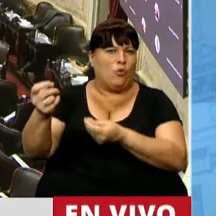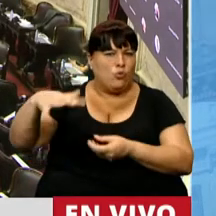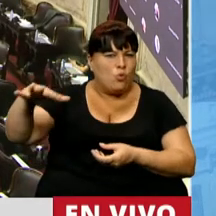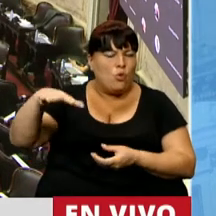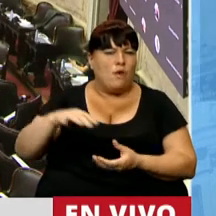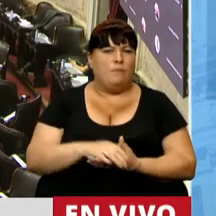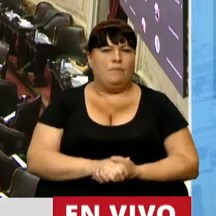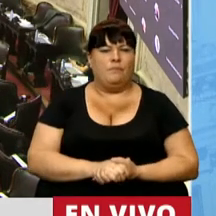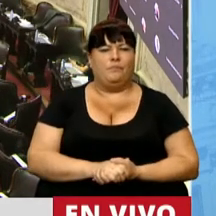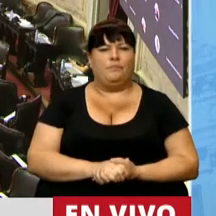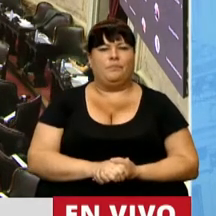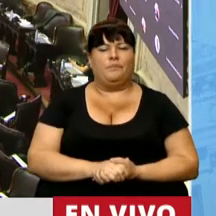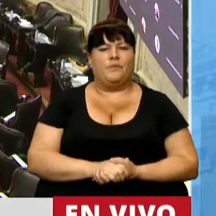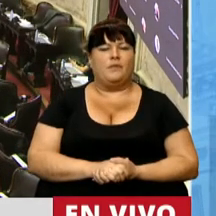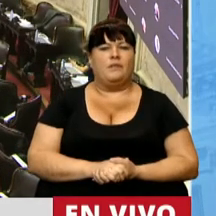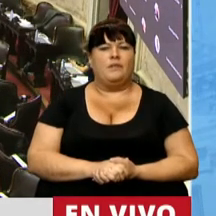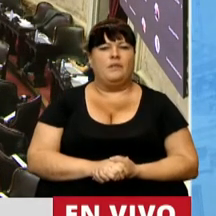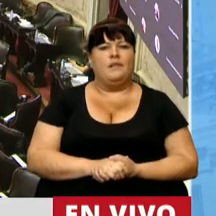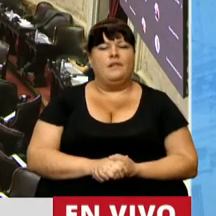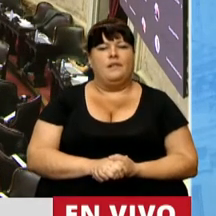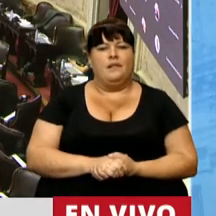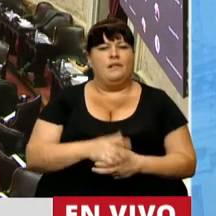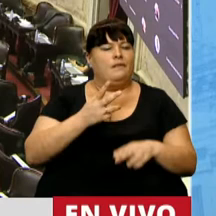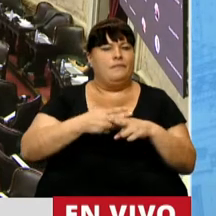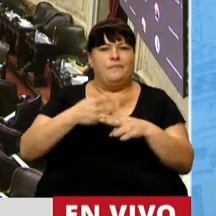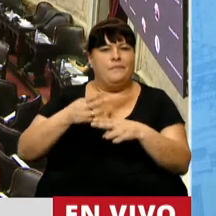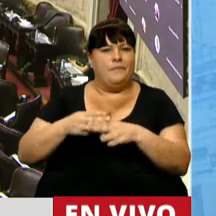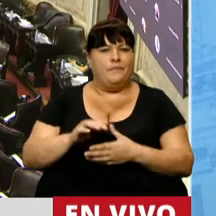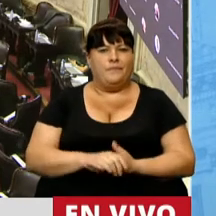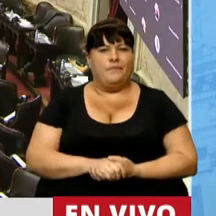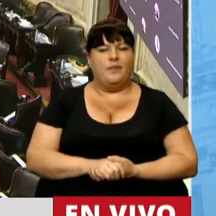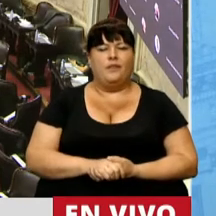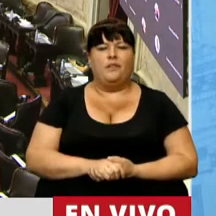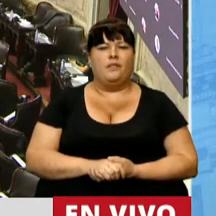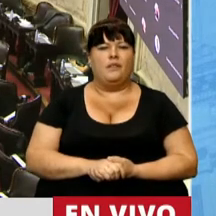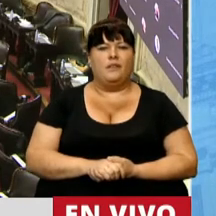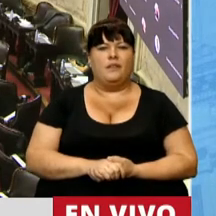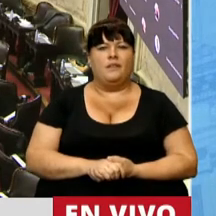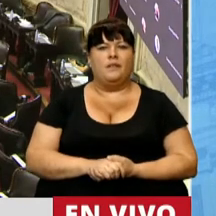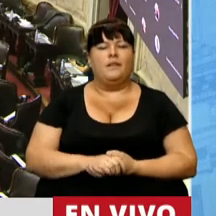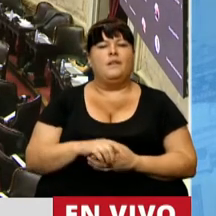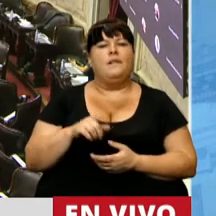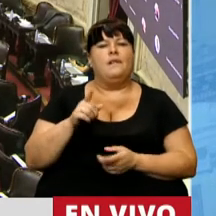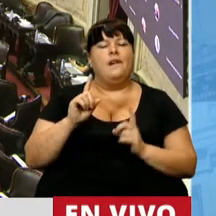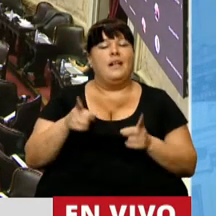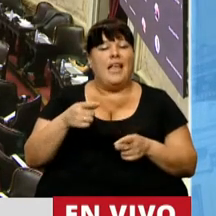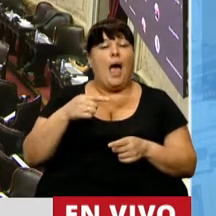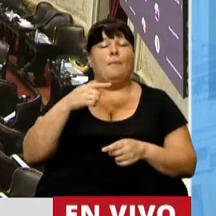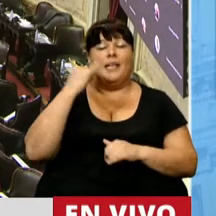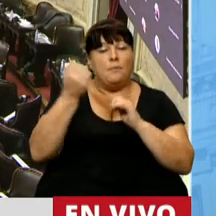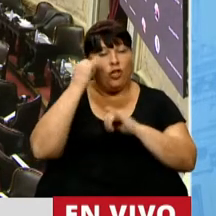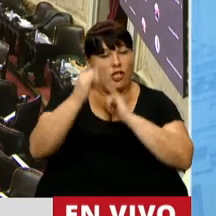este gobierno porque vamos a tener políticas jubiladas activas para ello. Aunque también cabe